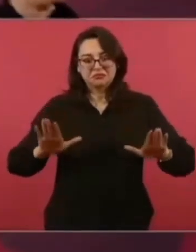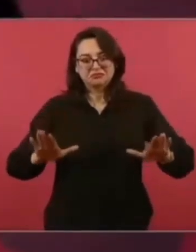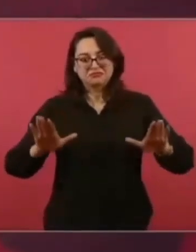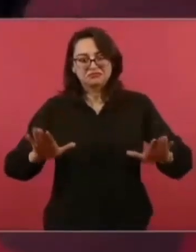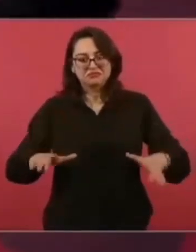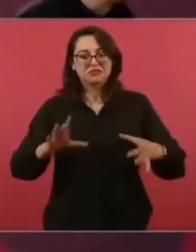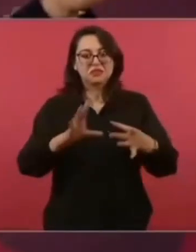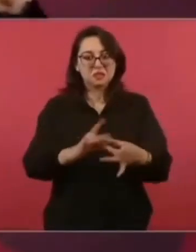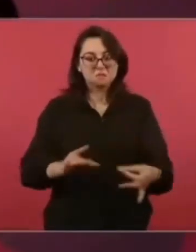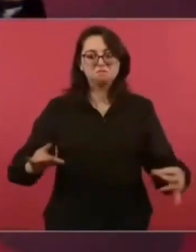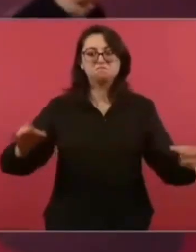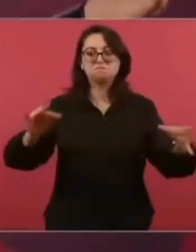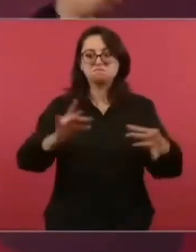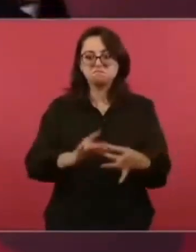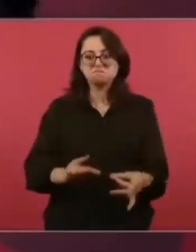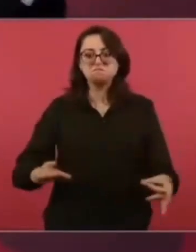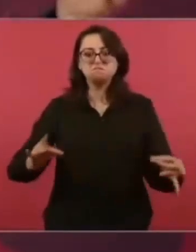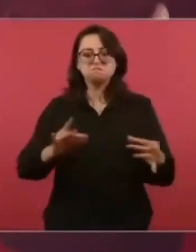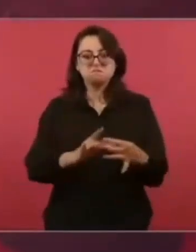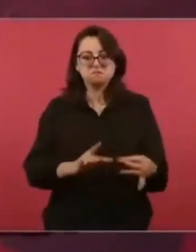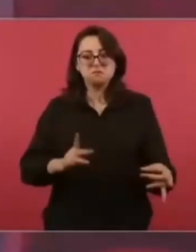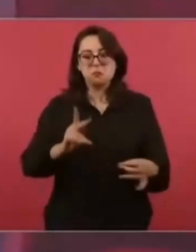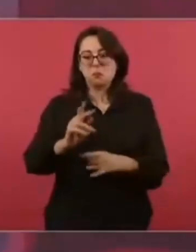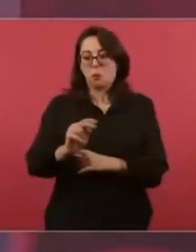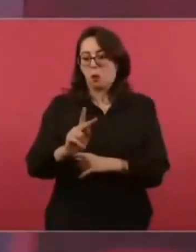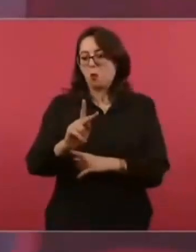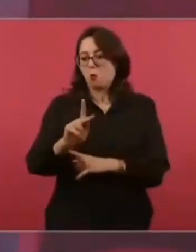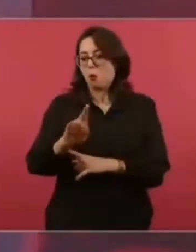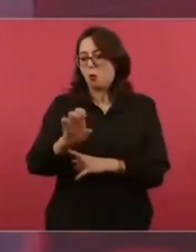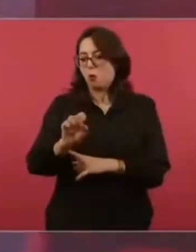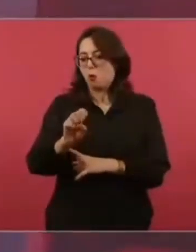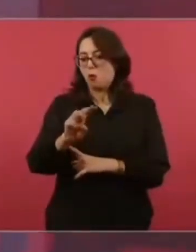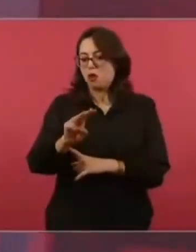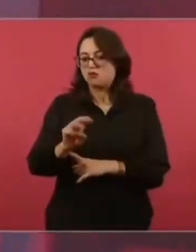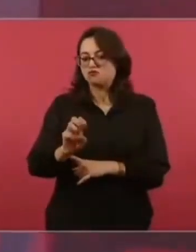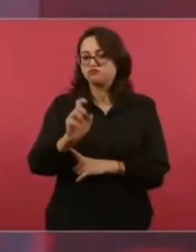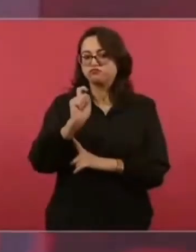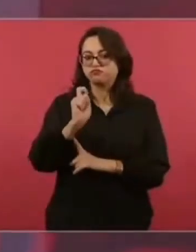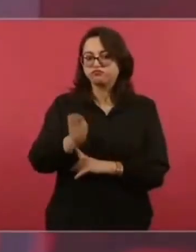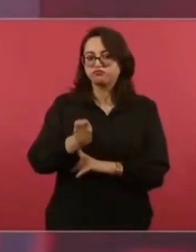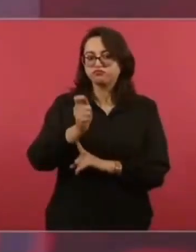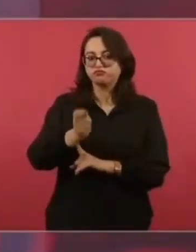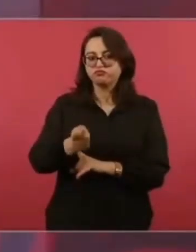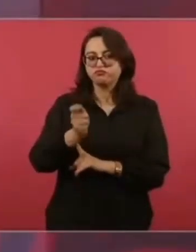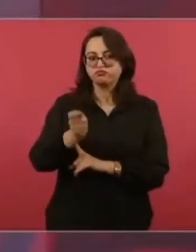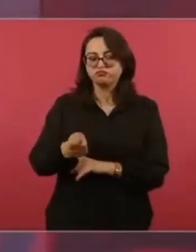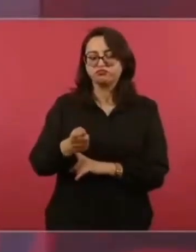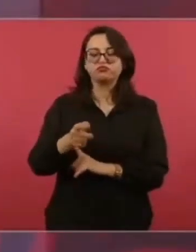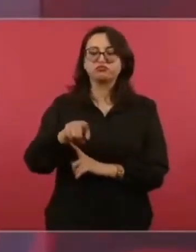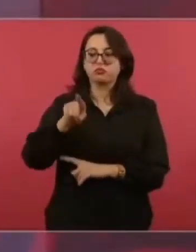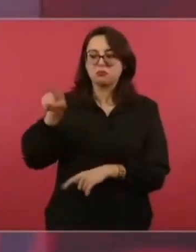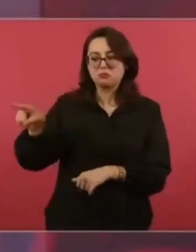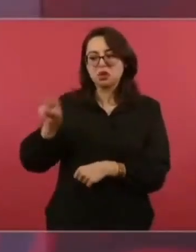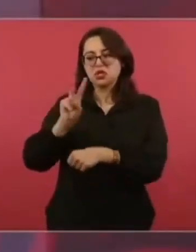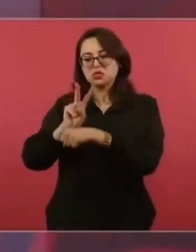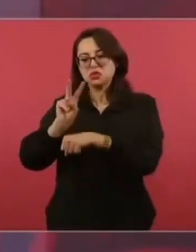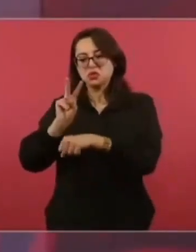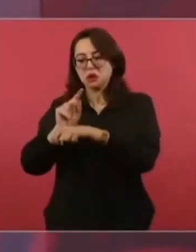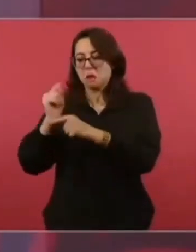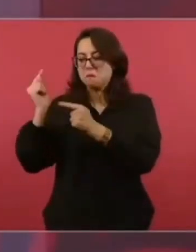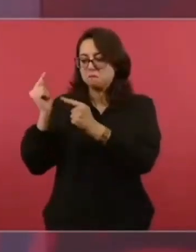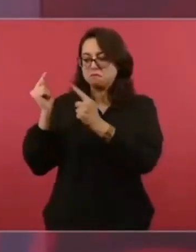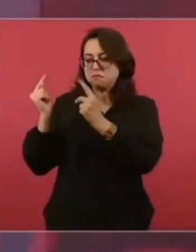exponiéndoles lo que era una política allá y lo que